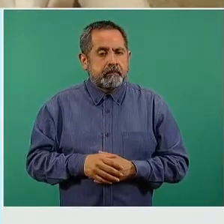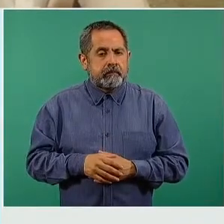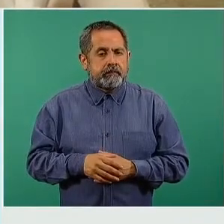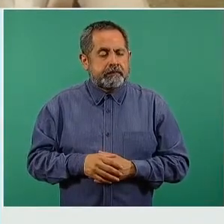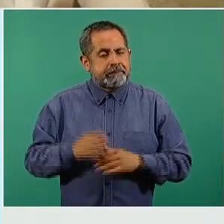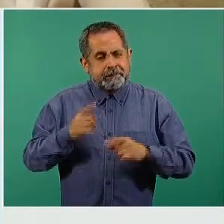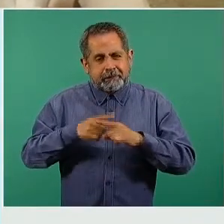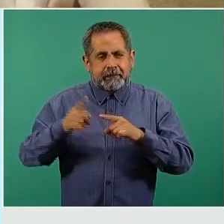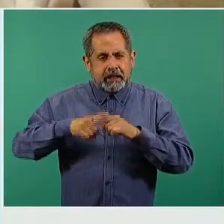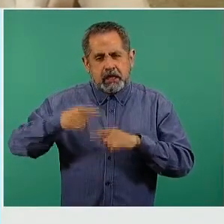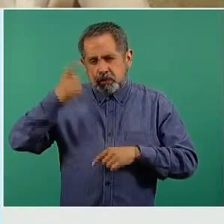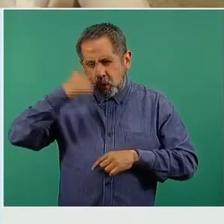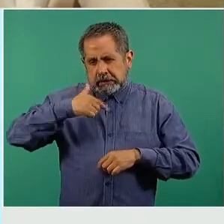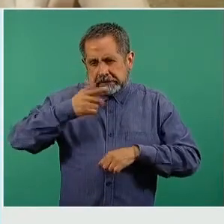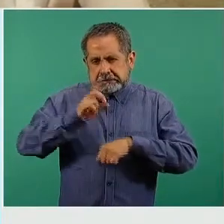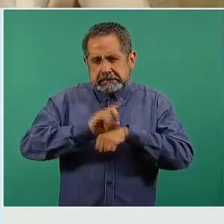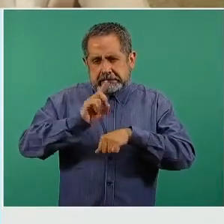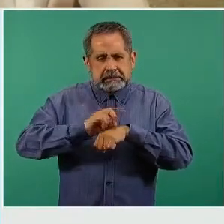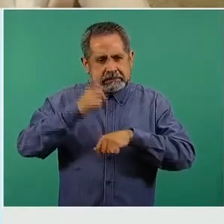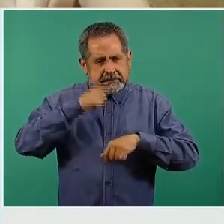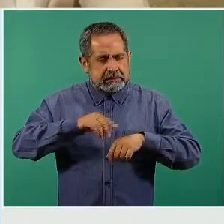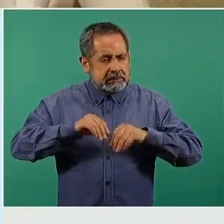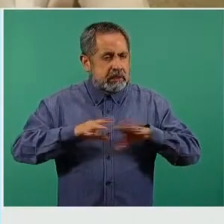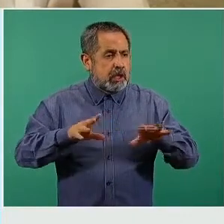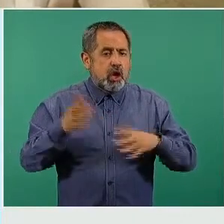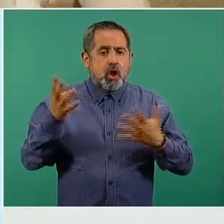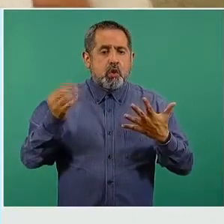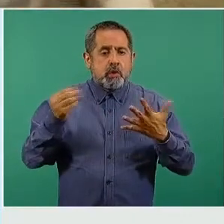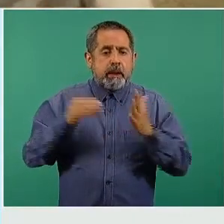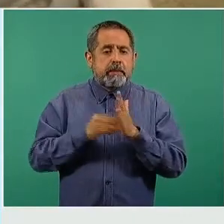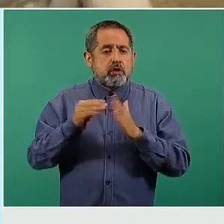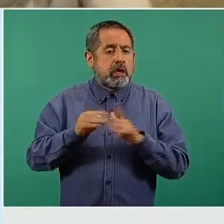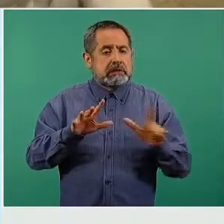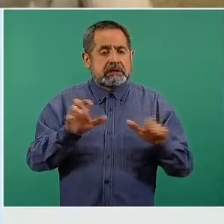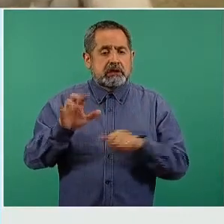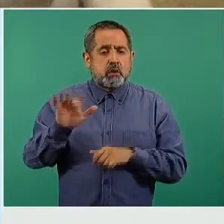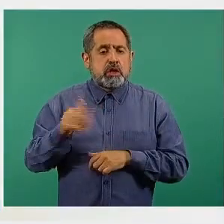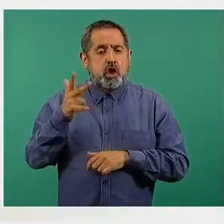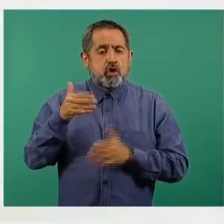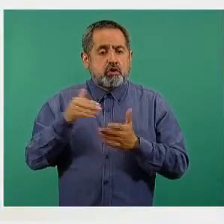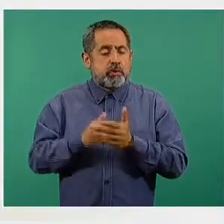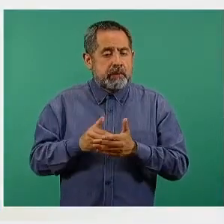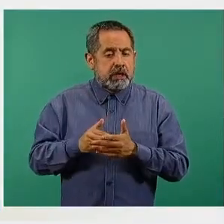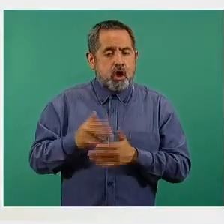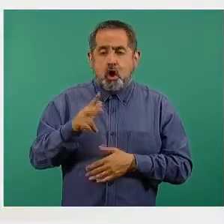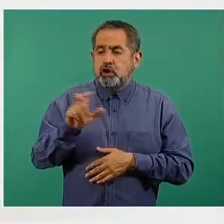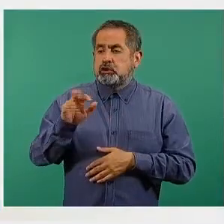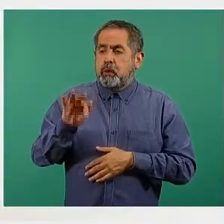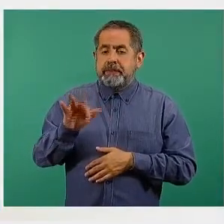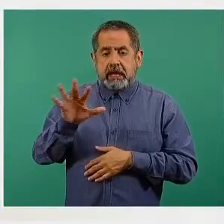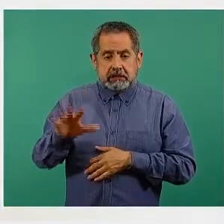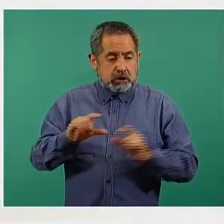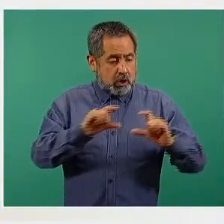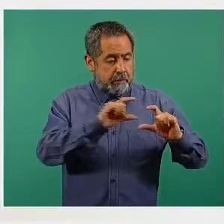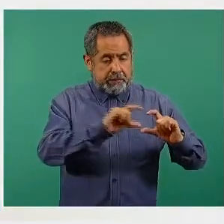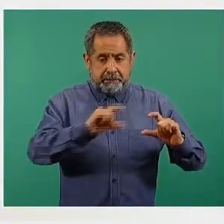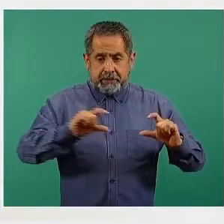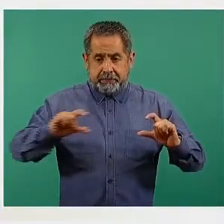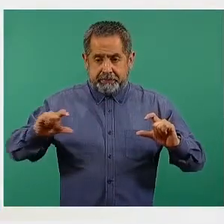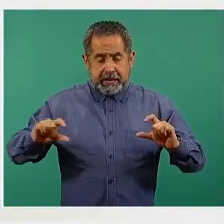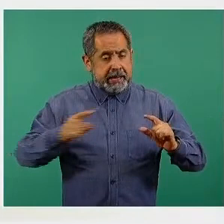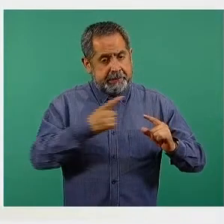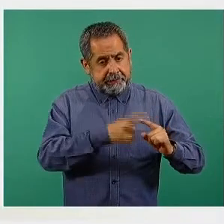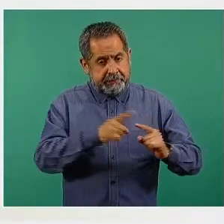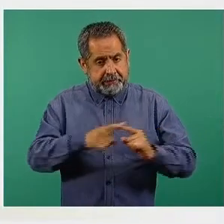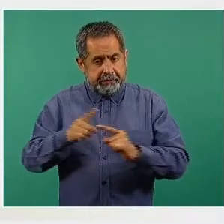todas las noches también de este nueve millones setecientos cuarenta y ocho mil dosis de vacunas